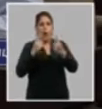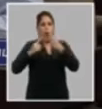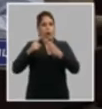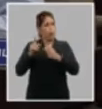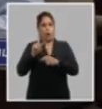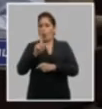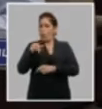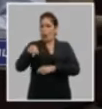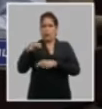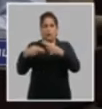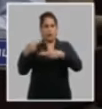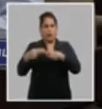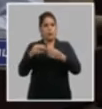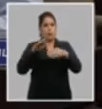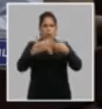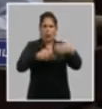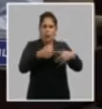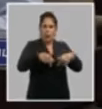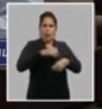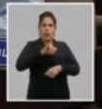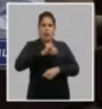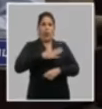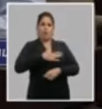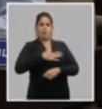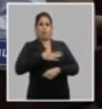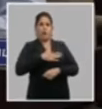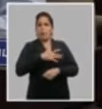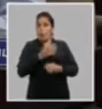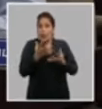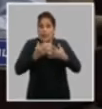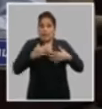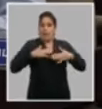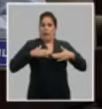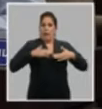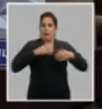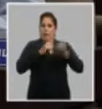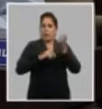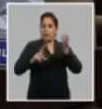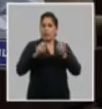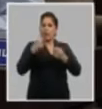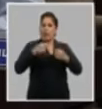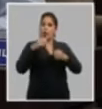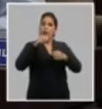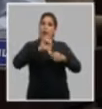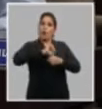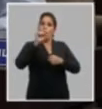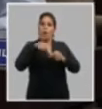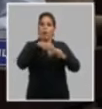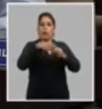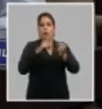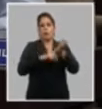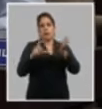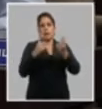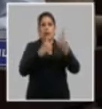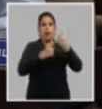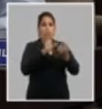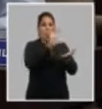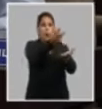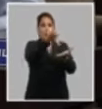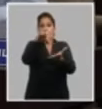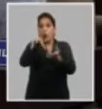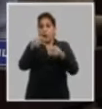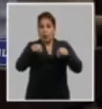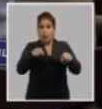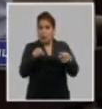sino que realmente lo vea como un problema de él también y ese sentido de pertenencia tiene que lograrlo el núcleo del partido que en algunos lugares